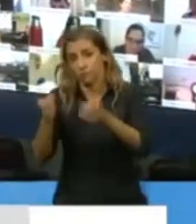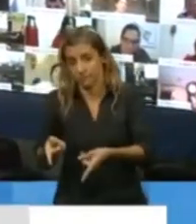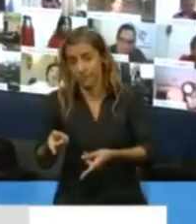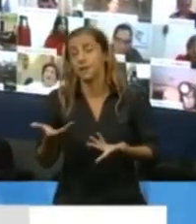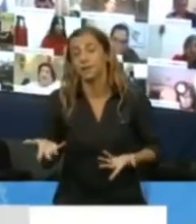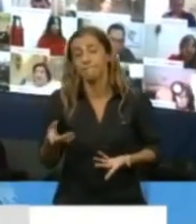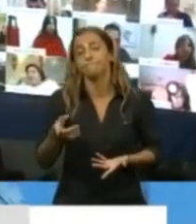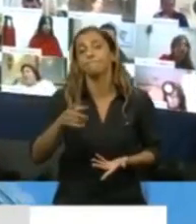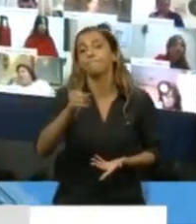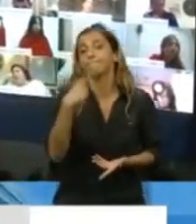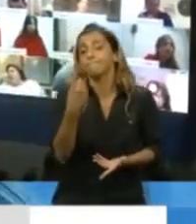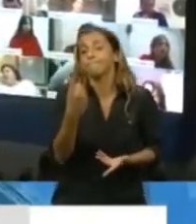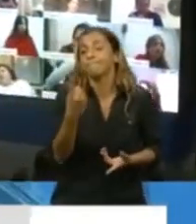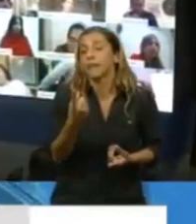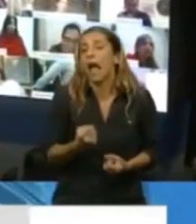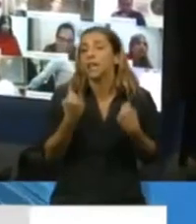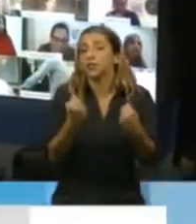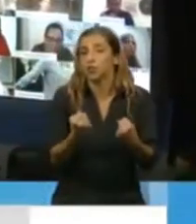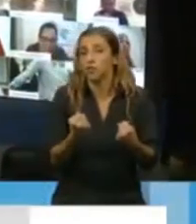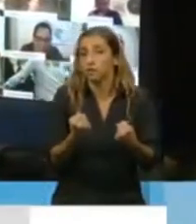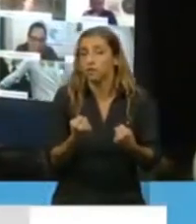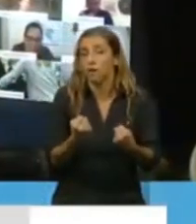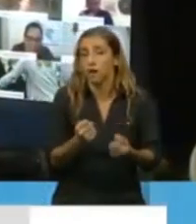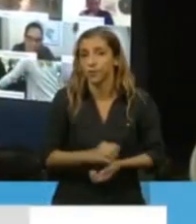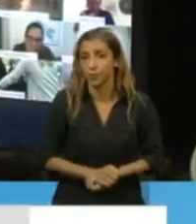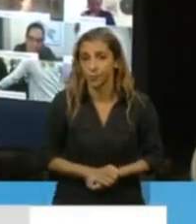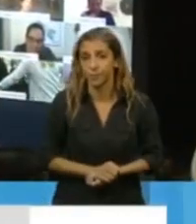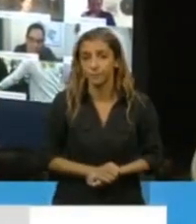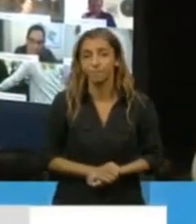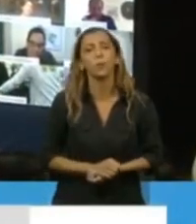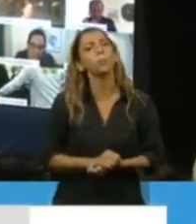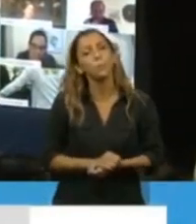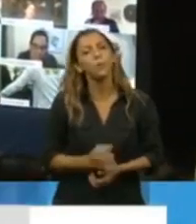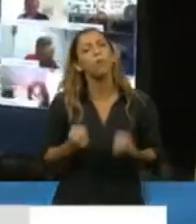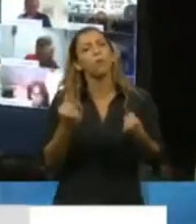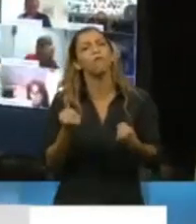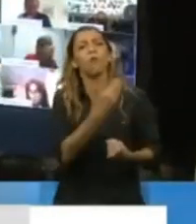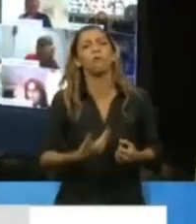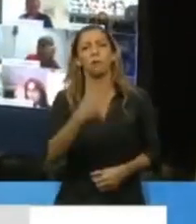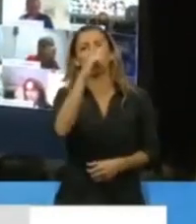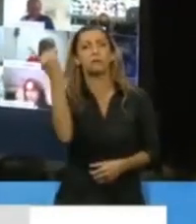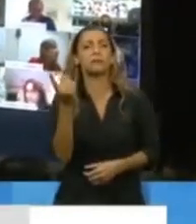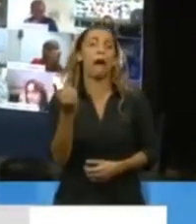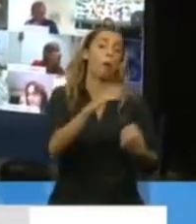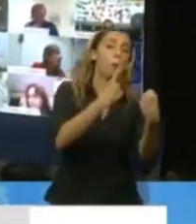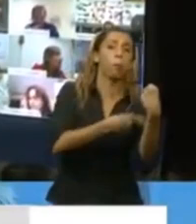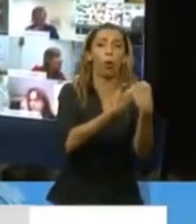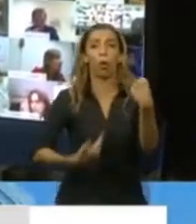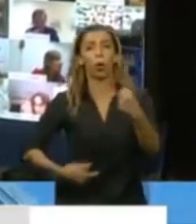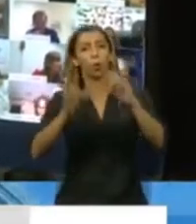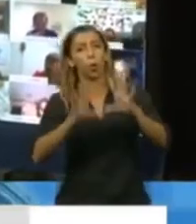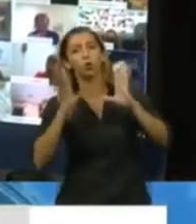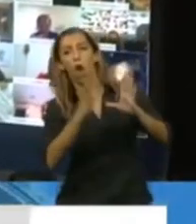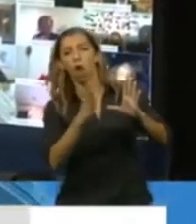esfuerzo no solamente de un Estado y un Poder Ejecutivo, sino de todos y cada uno